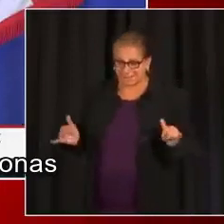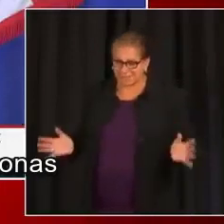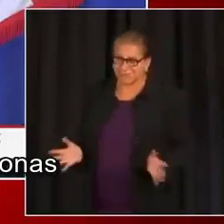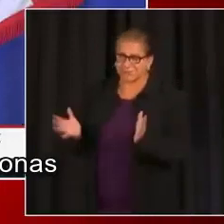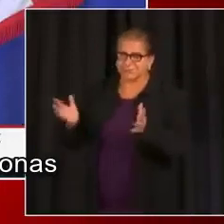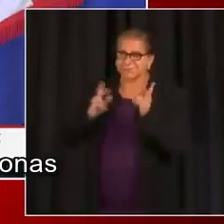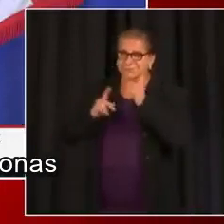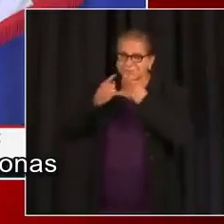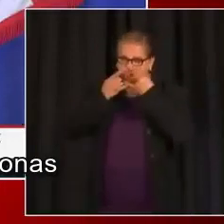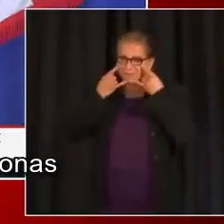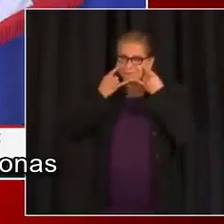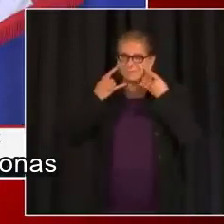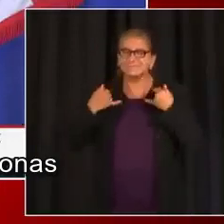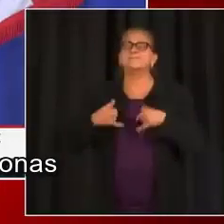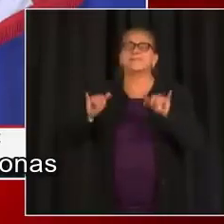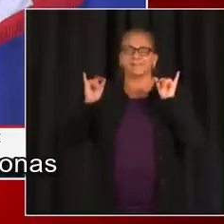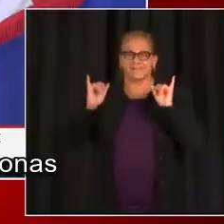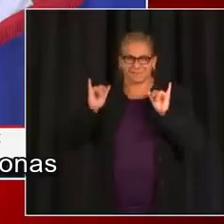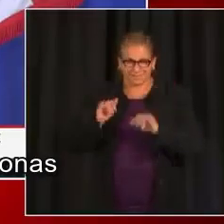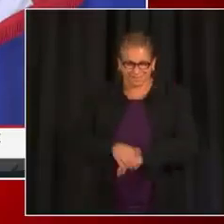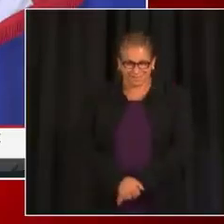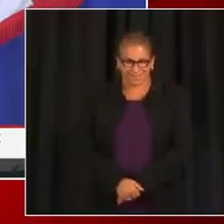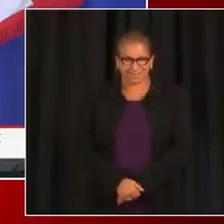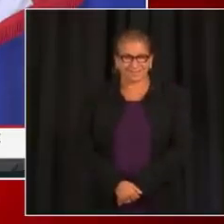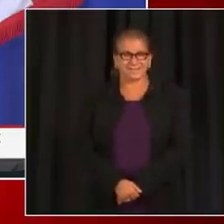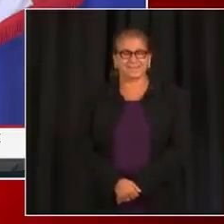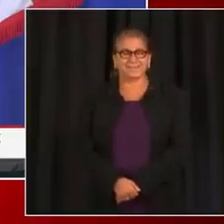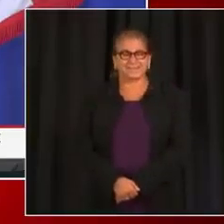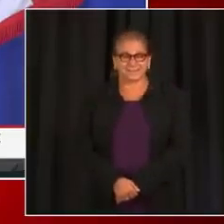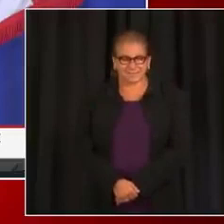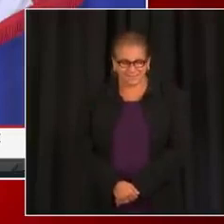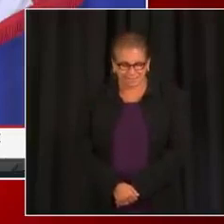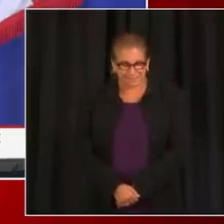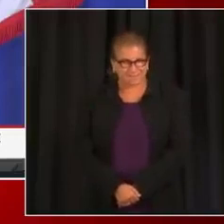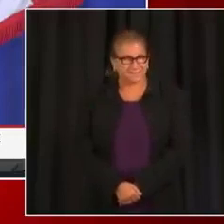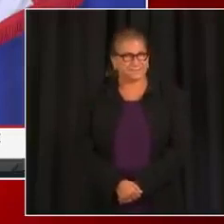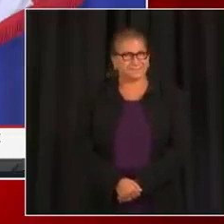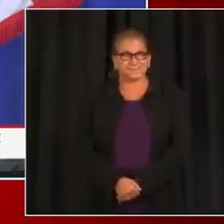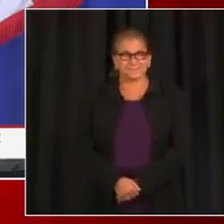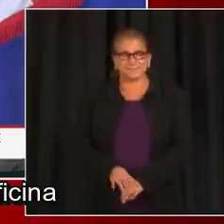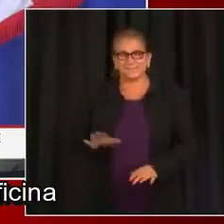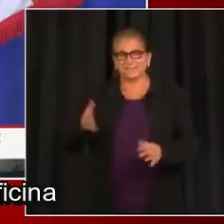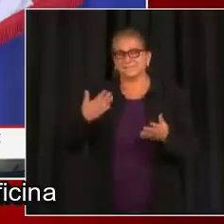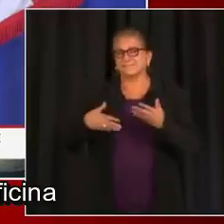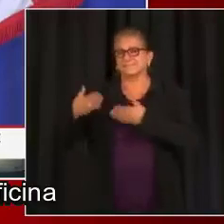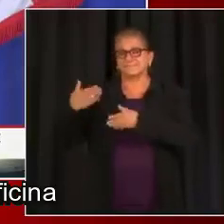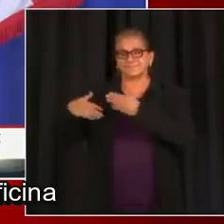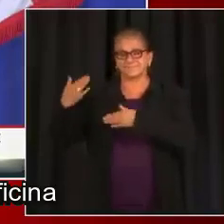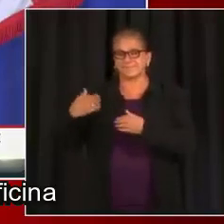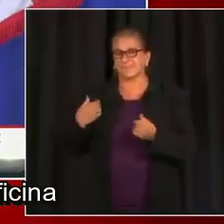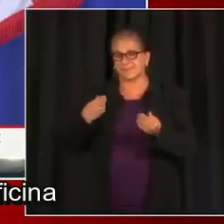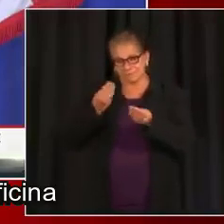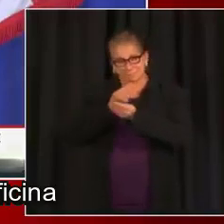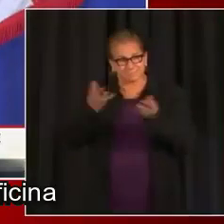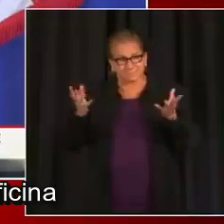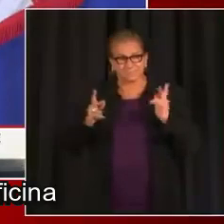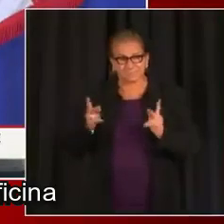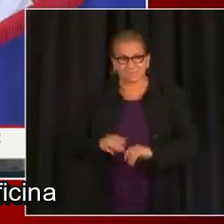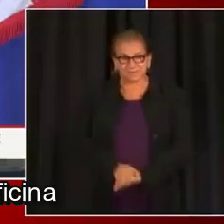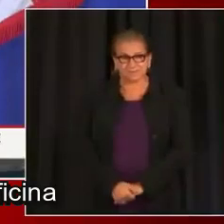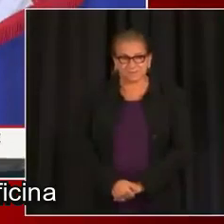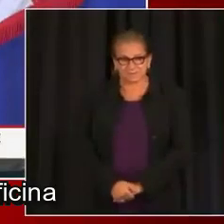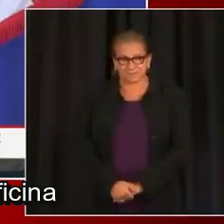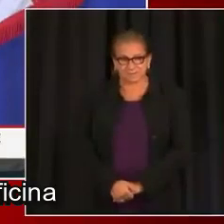Seguimos diciéndoles a las personas que utilicen la mascarilla y que vayan a trabajar. Voy a repetirlo. Sí. Seguimos